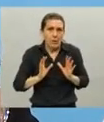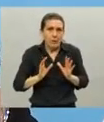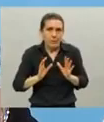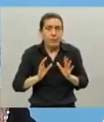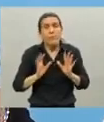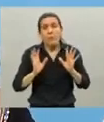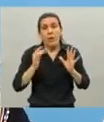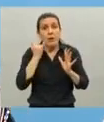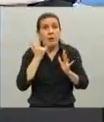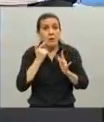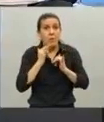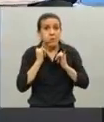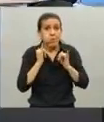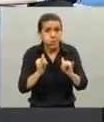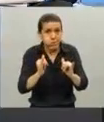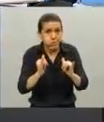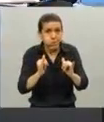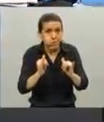Dicho esto,